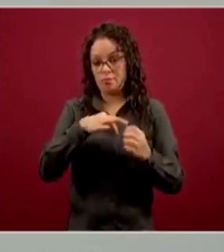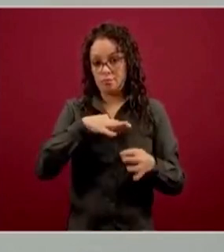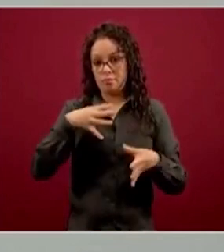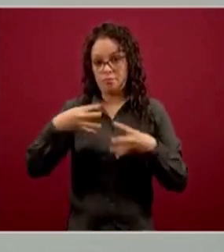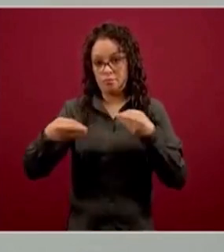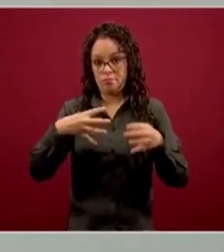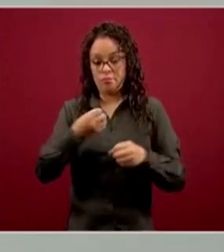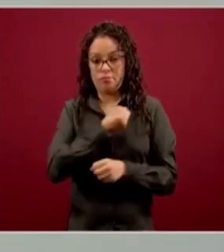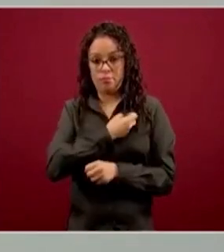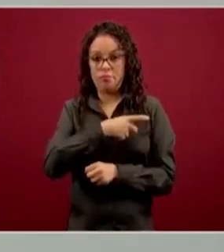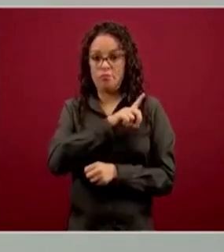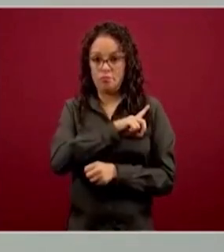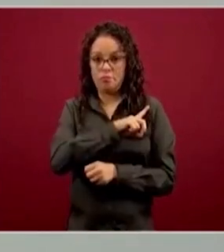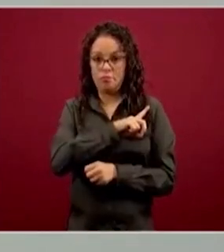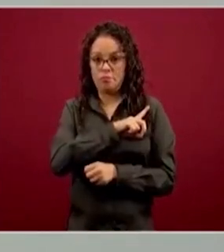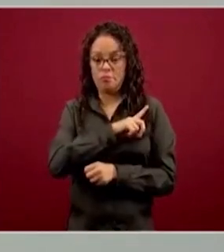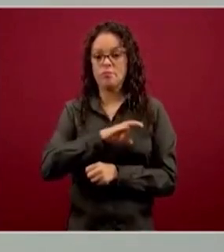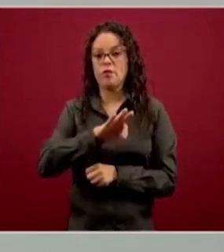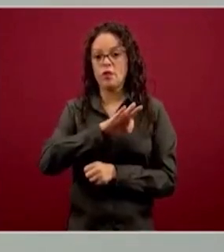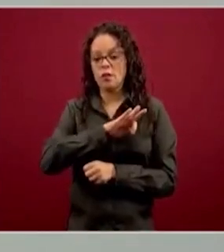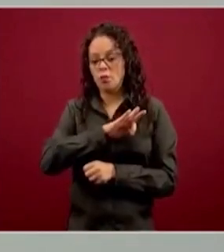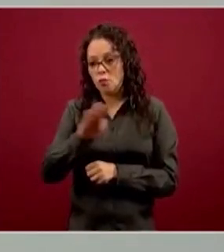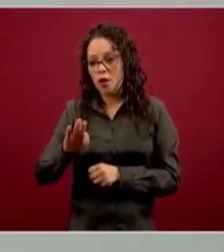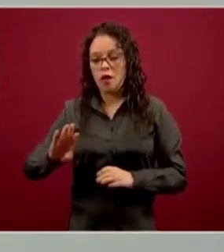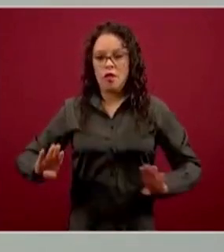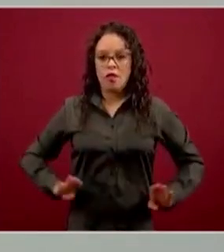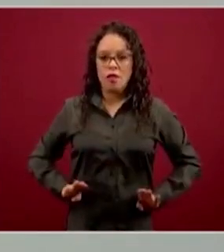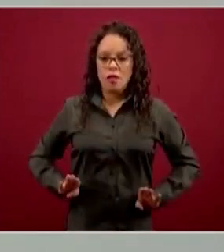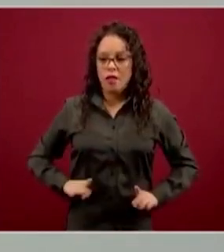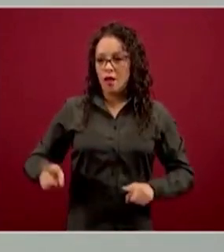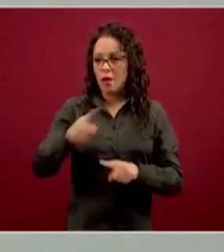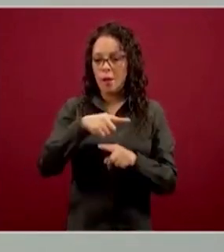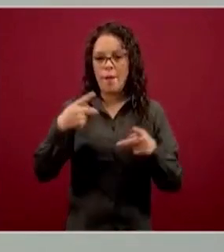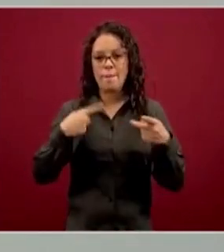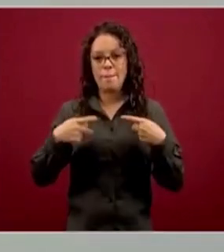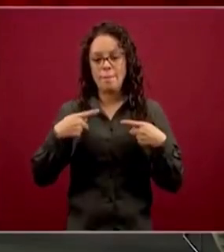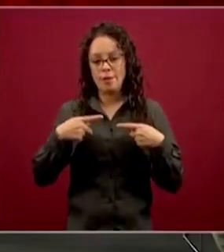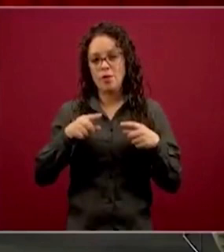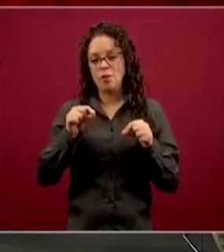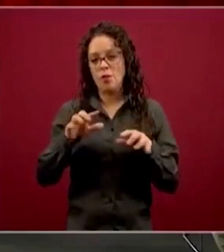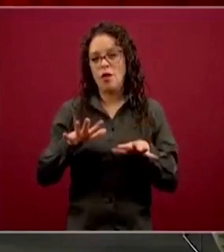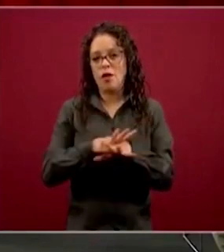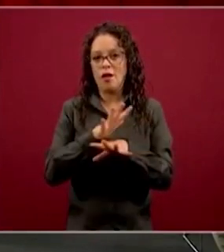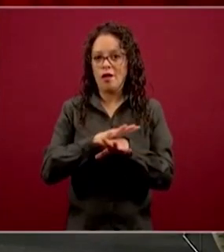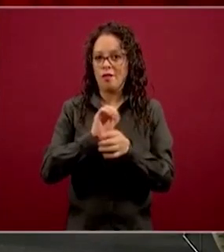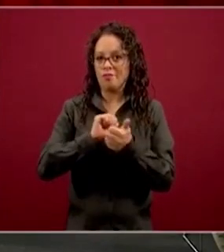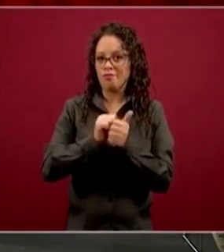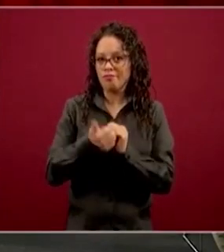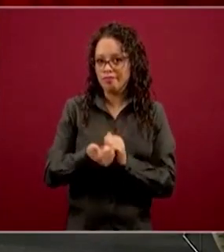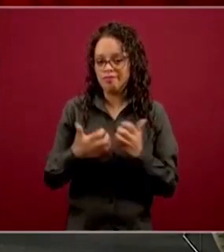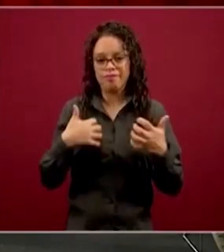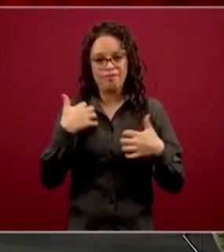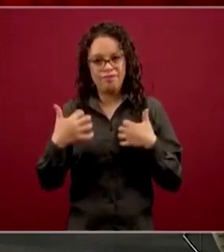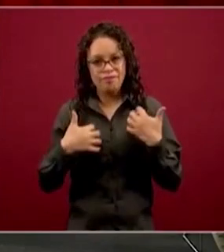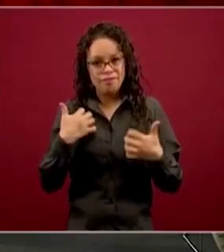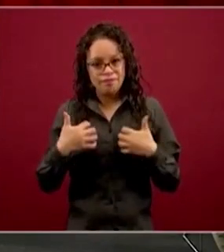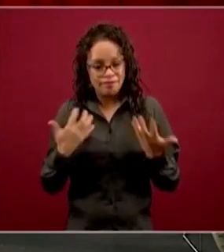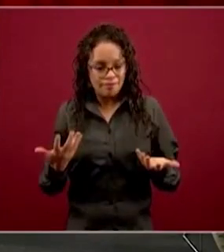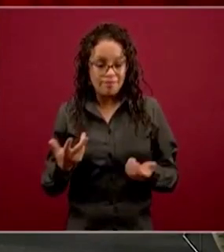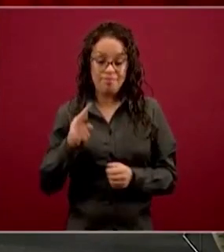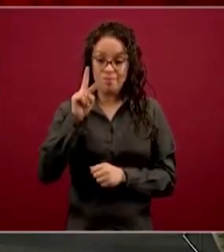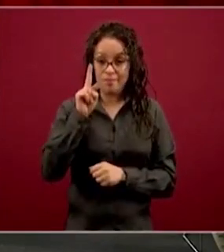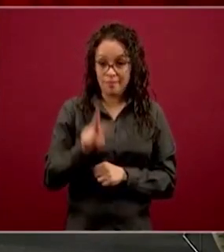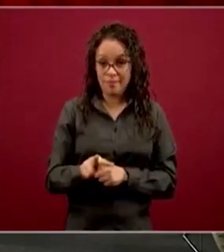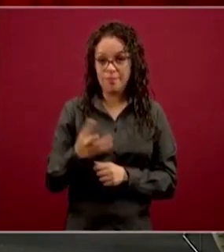pueden exacerbar, lo que es comprensible, pero trabajamos y hacemos lo necesario para que